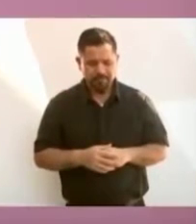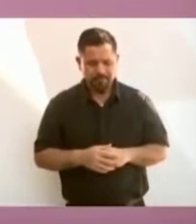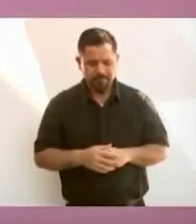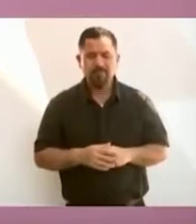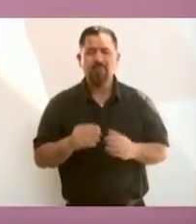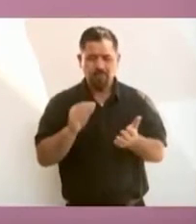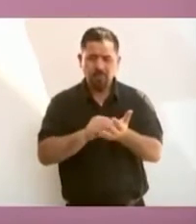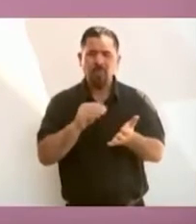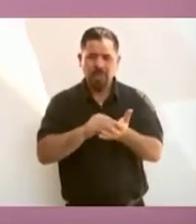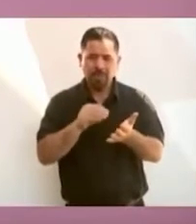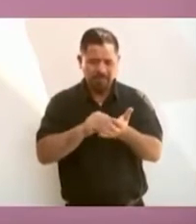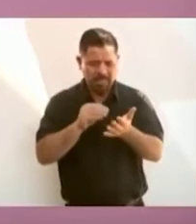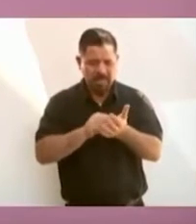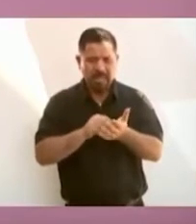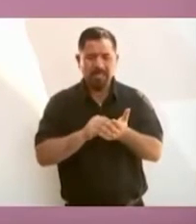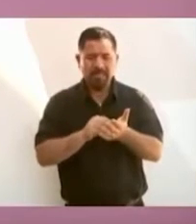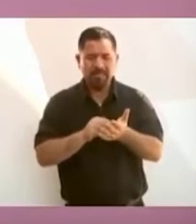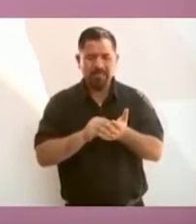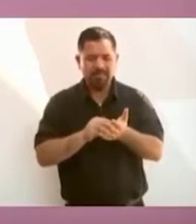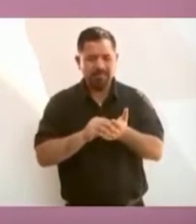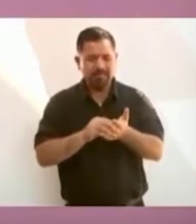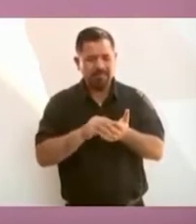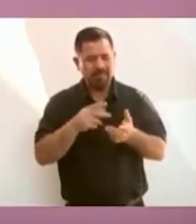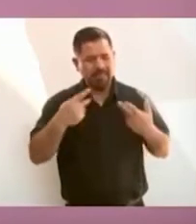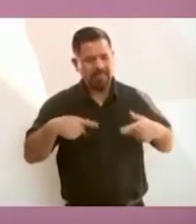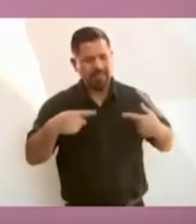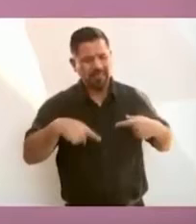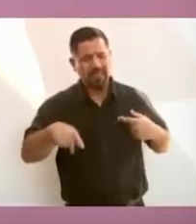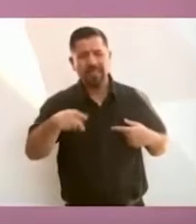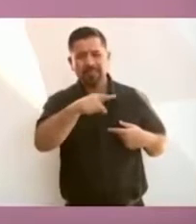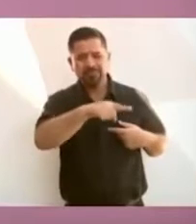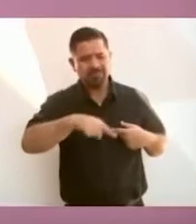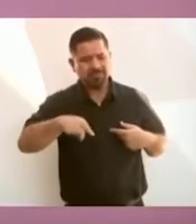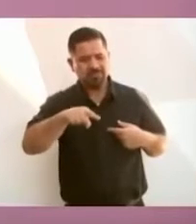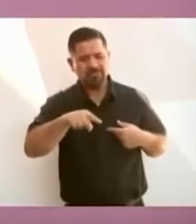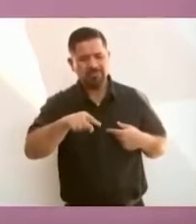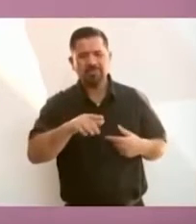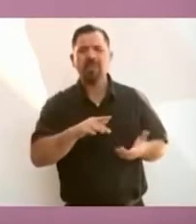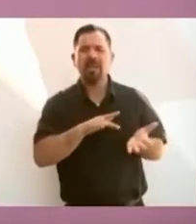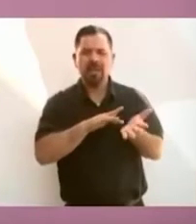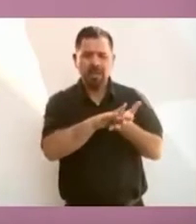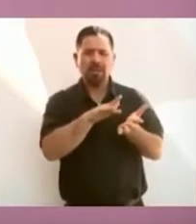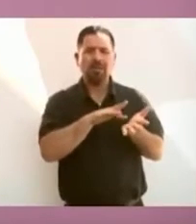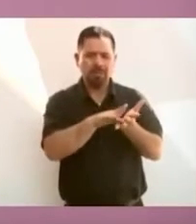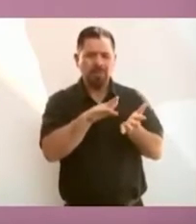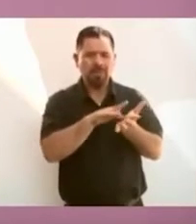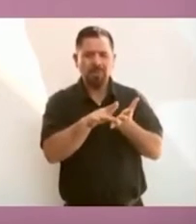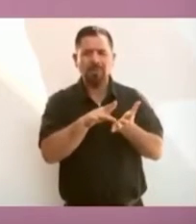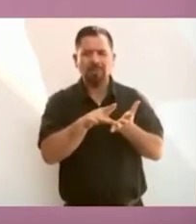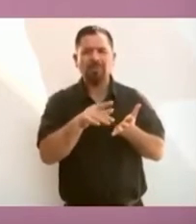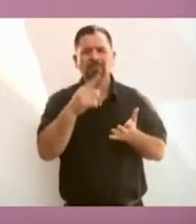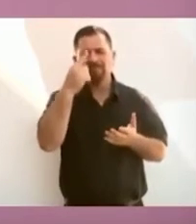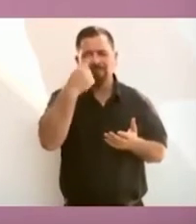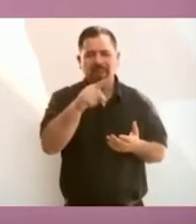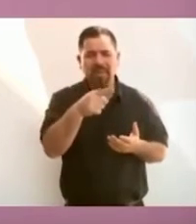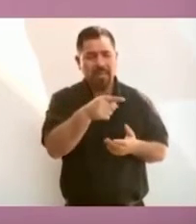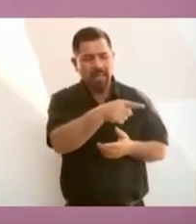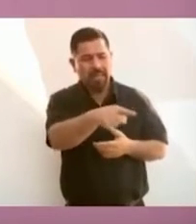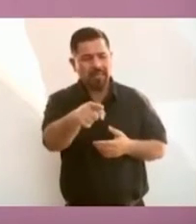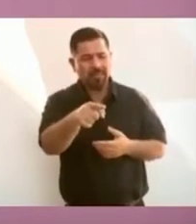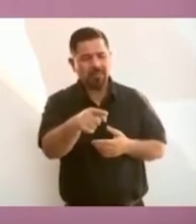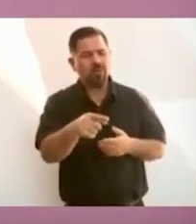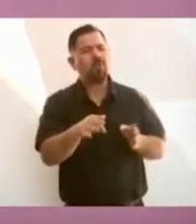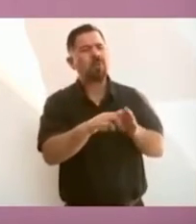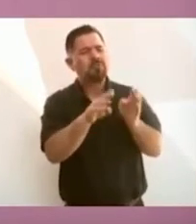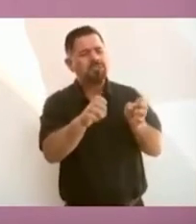apoyando en todo lo que es el bienestar para